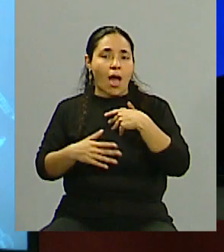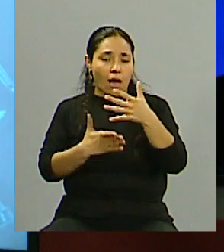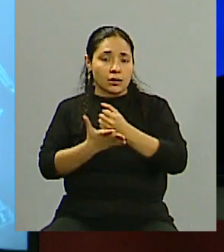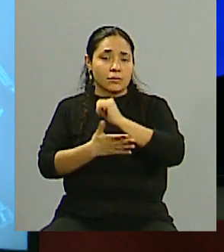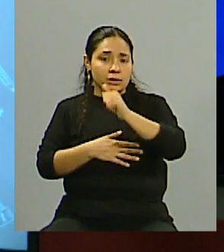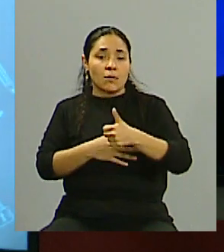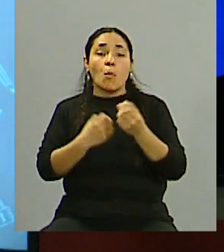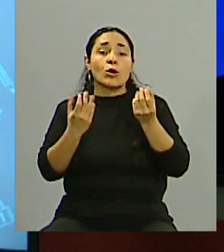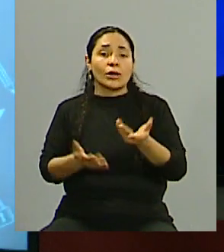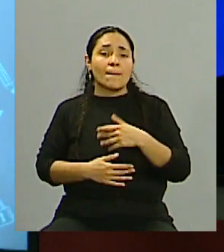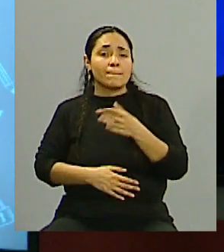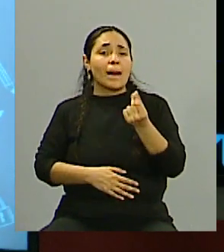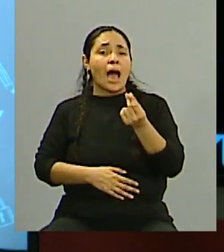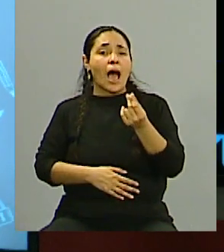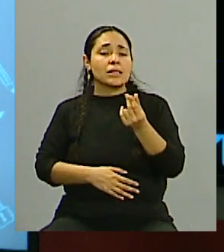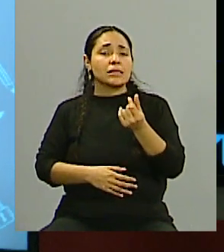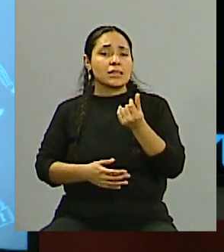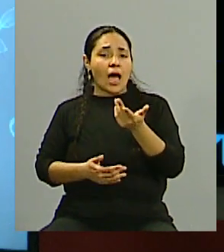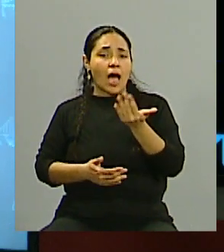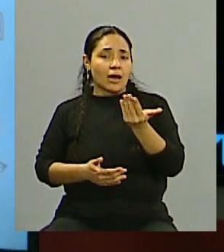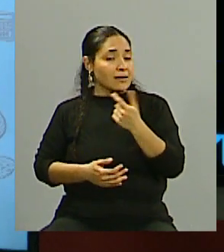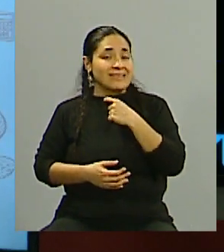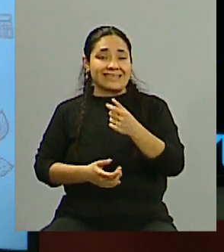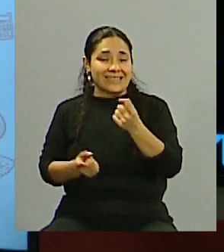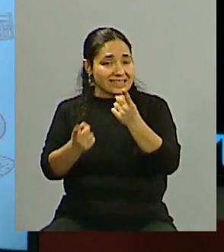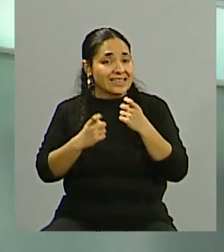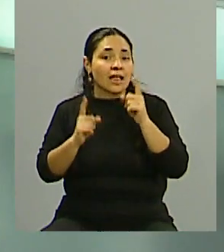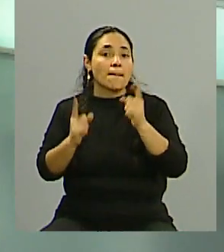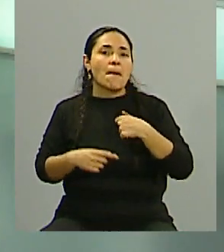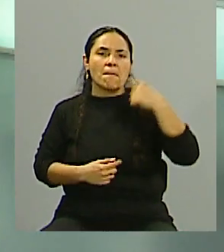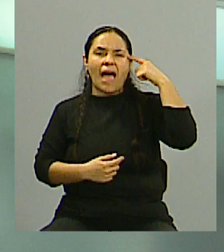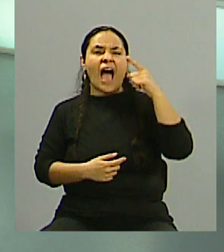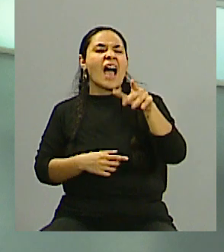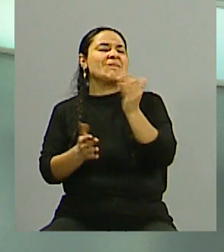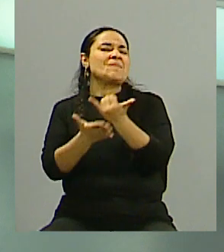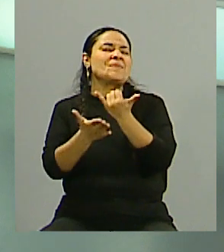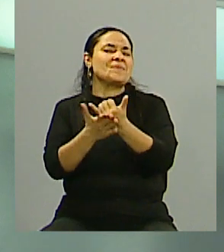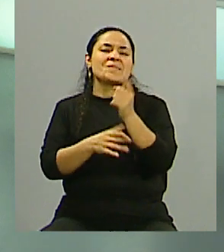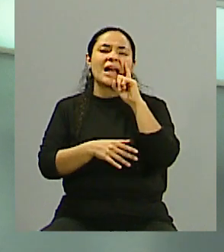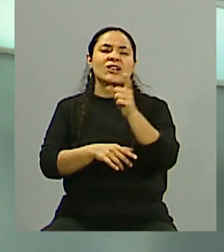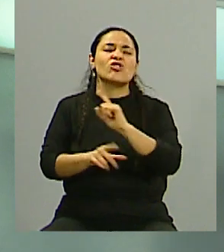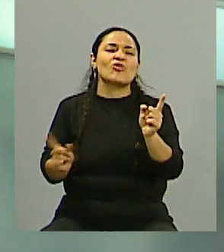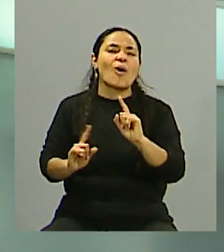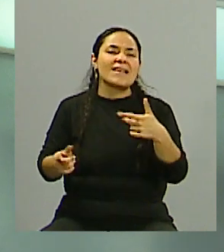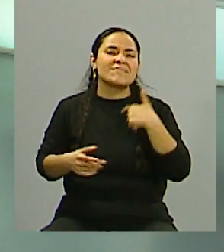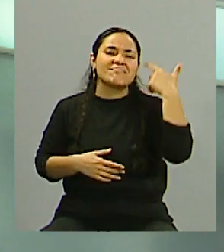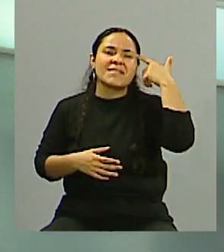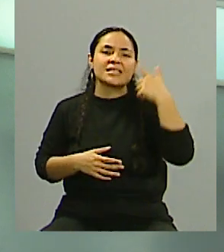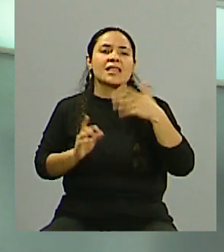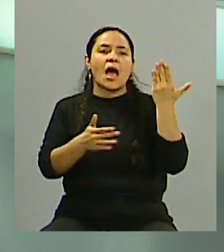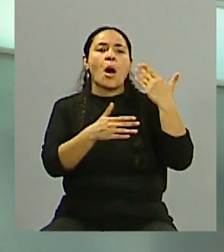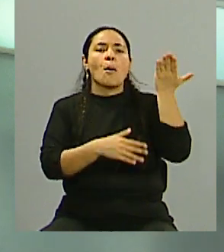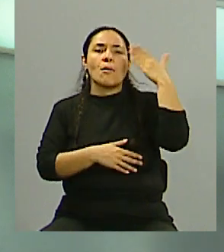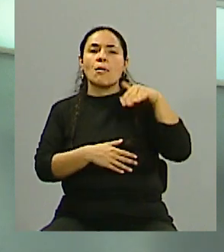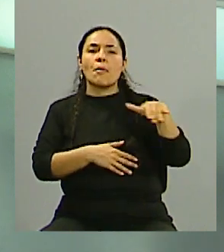económica y esto de, piensan que no es peligroso. Porque el argumento, Mario, y uno le ha preguntado es, bueno, pero si mi cuenta bancaria está